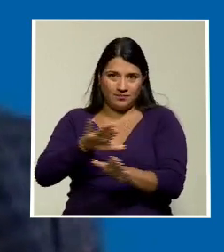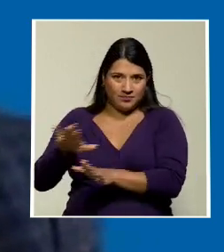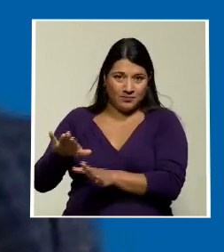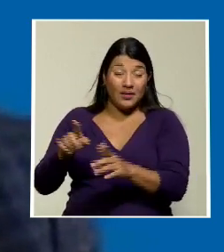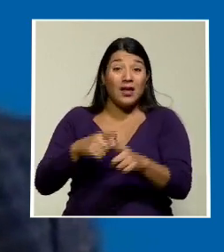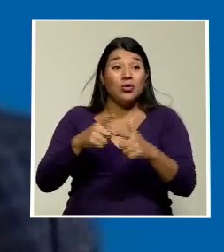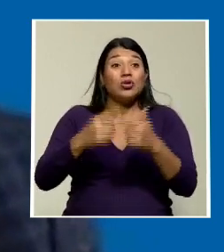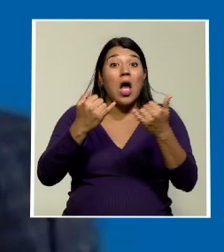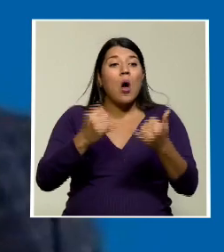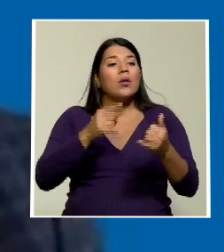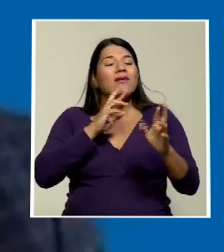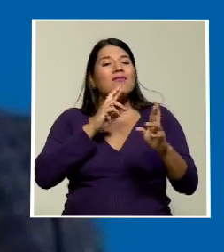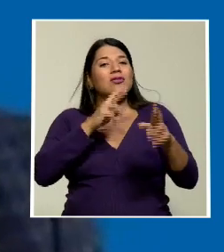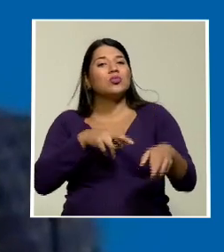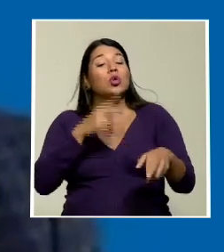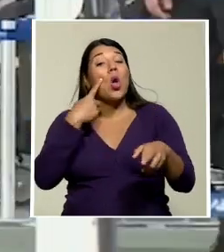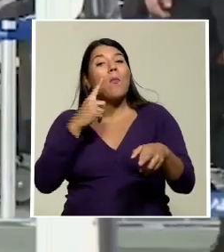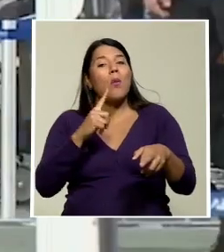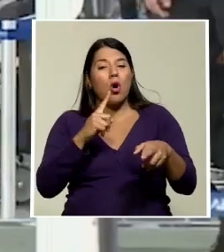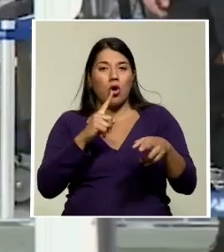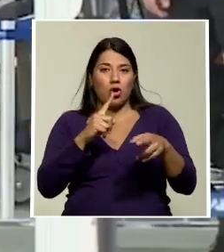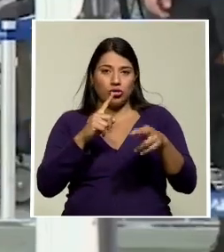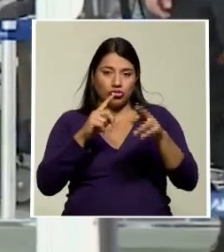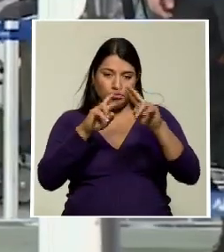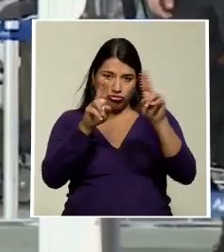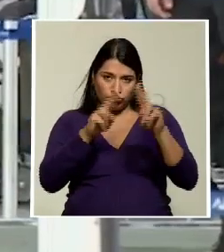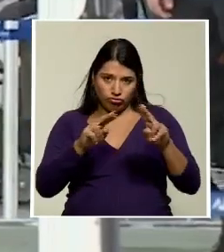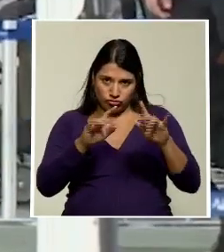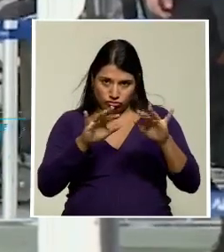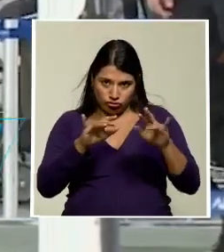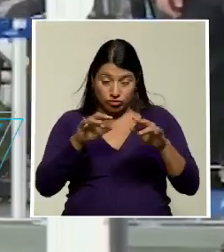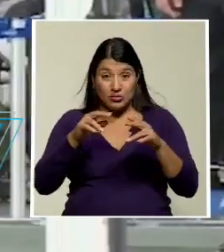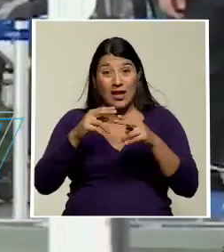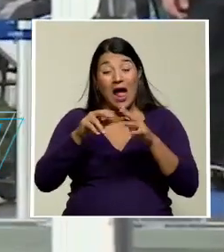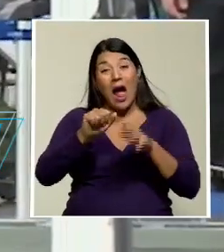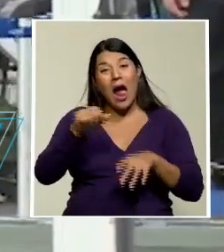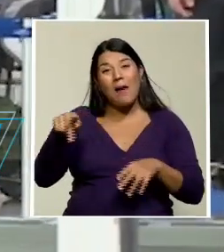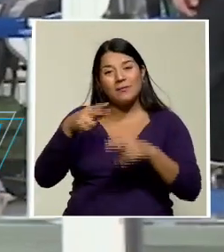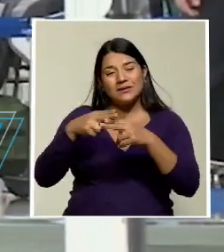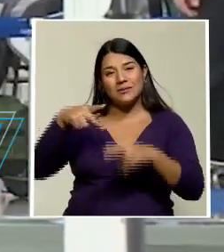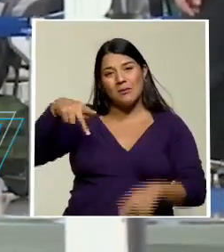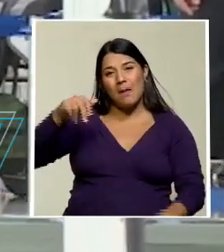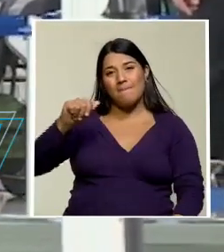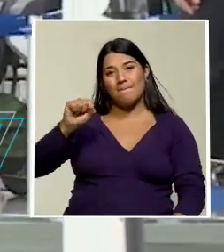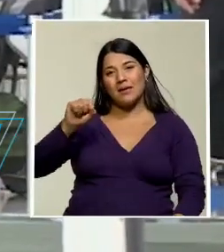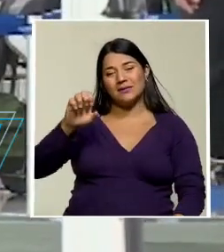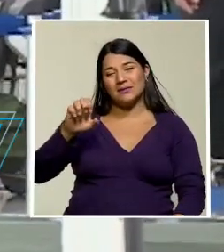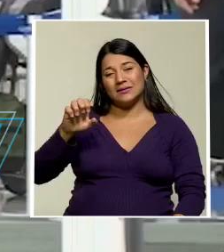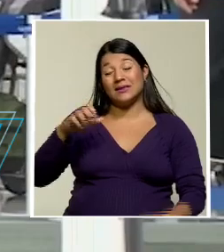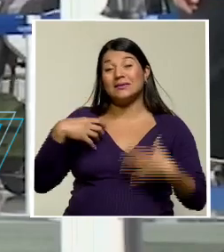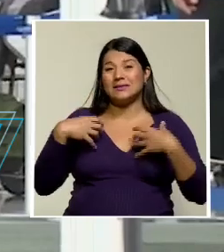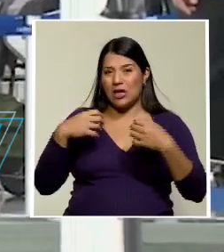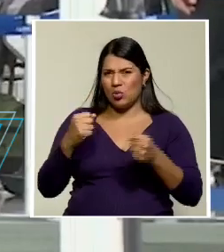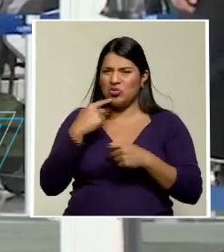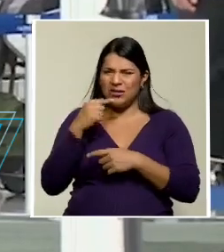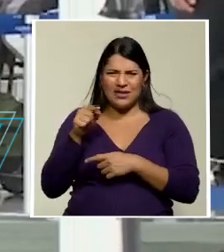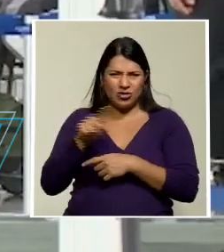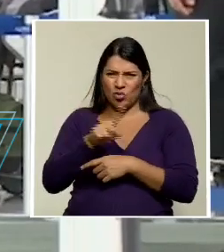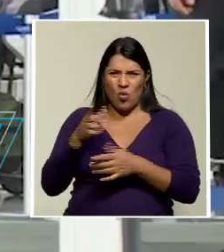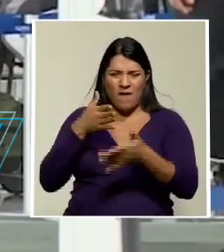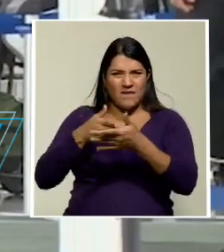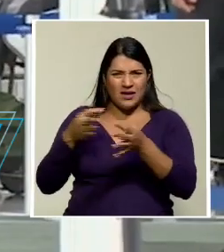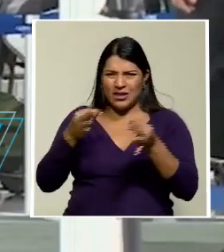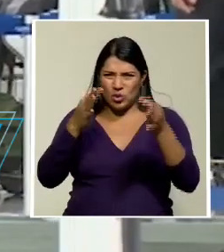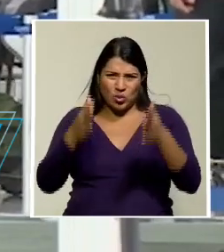pues el llenado se hace por medio de pase de salud. Mora insiste que eso no generará ningún atraso al turista, pues como es normal, cada país tiene sus